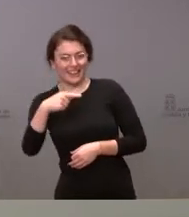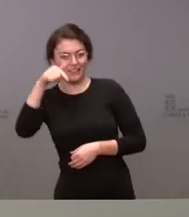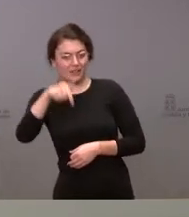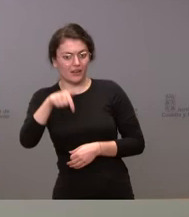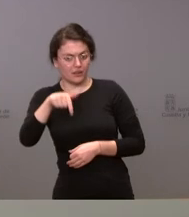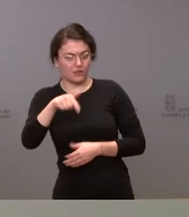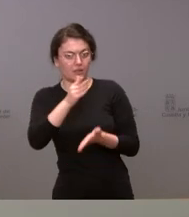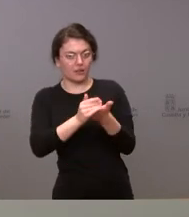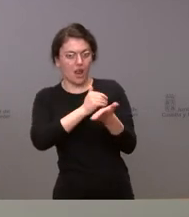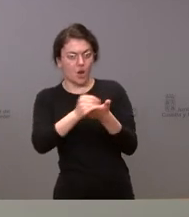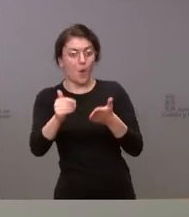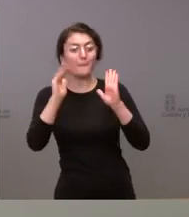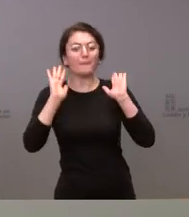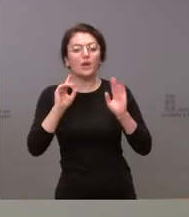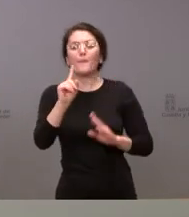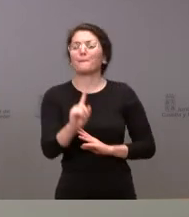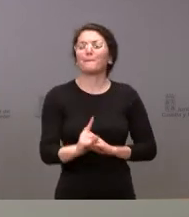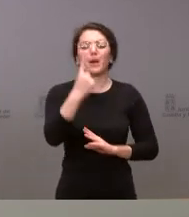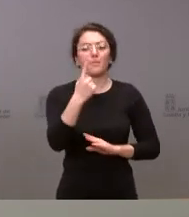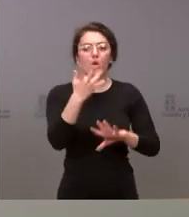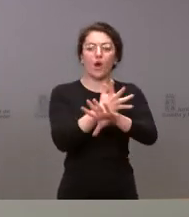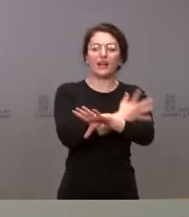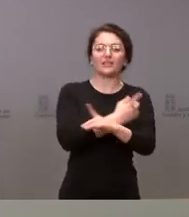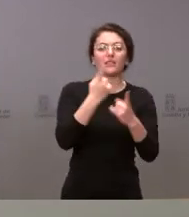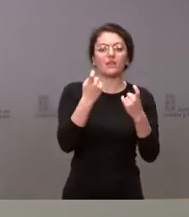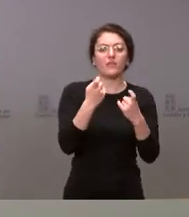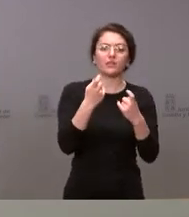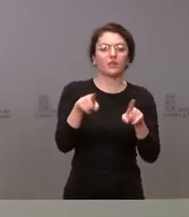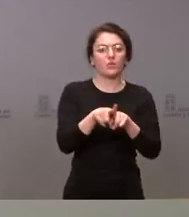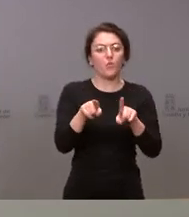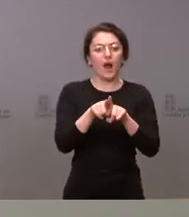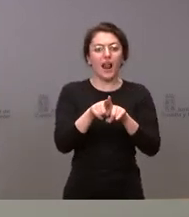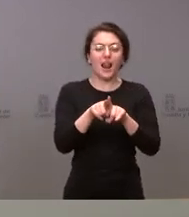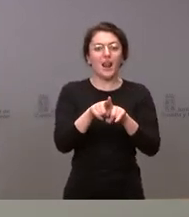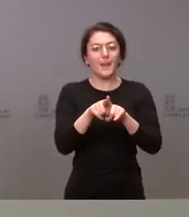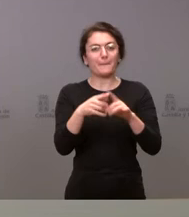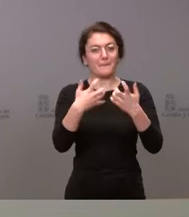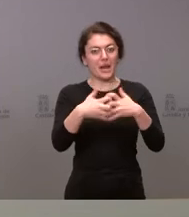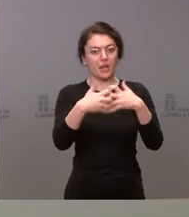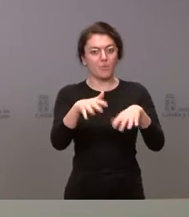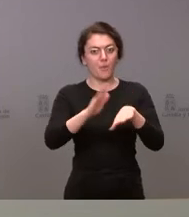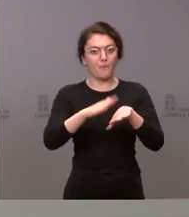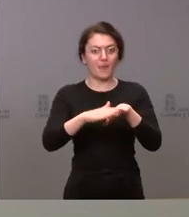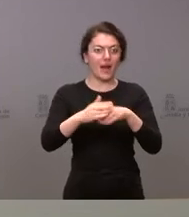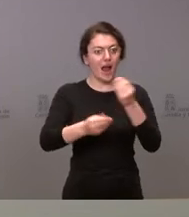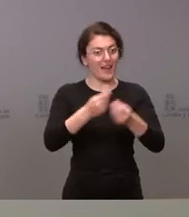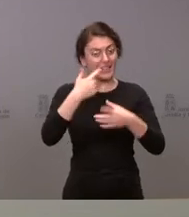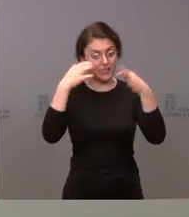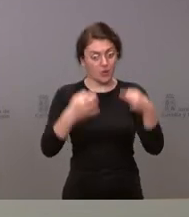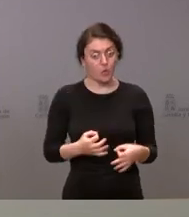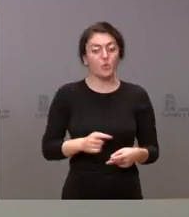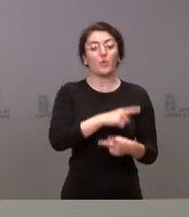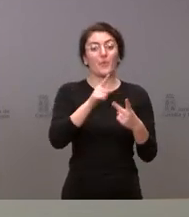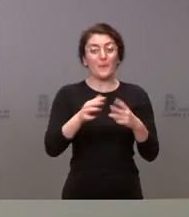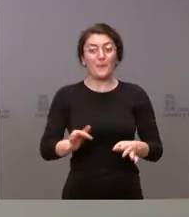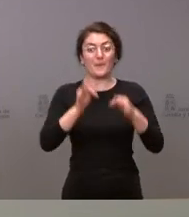necesitamos, como les he señalado, primero un canal humanitario que se pueda hablar con seguridad, este corredor humanitario, y en segundo lugar, en destino, pues un mecanismo para